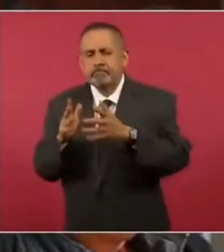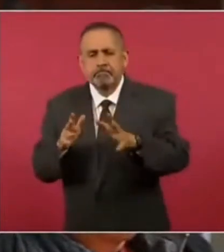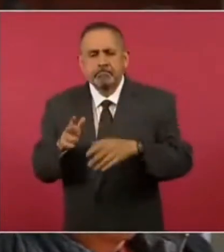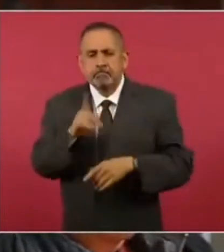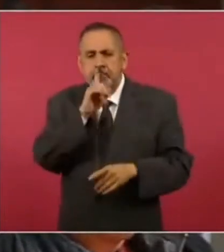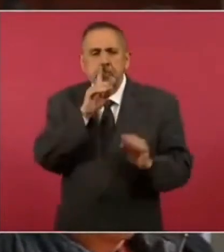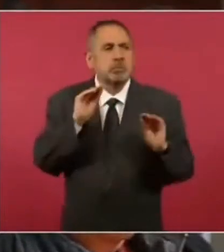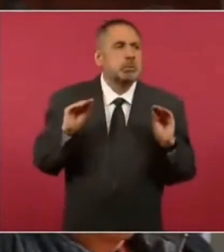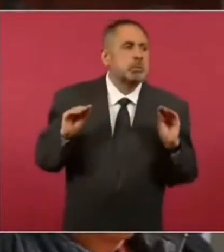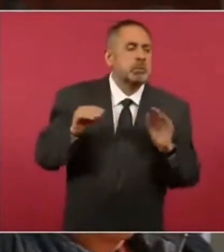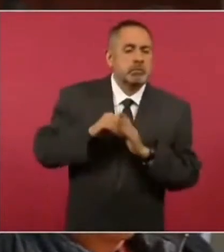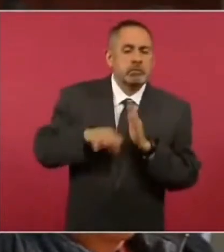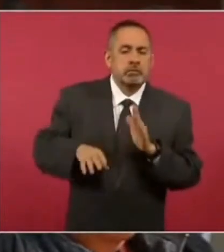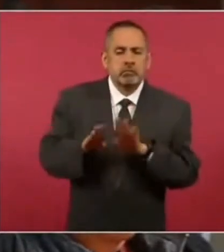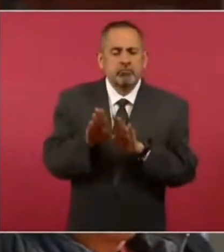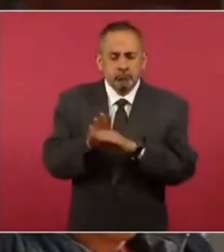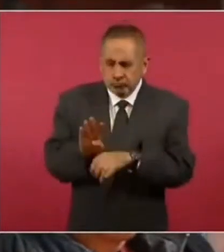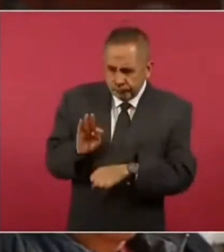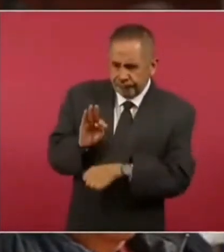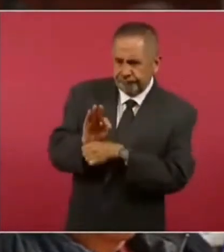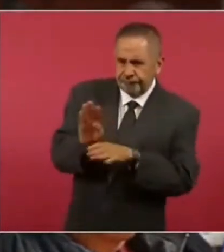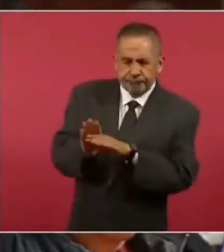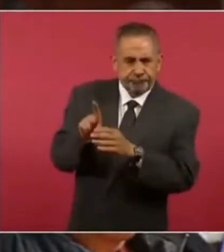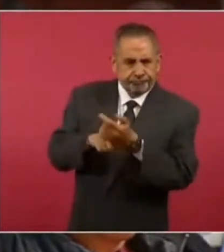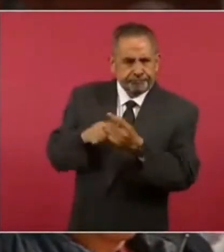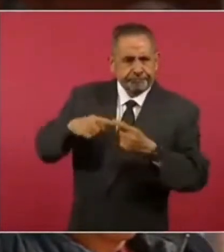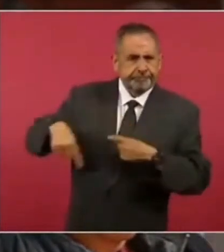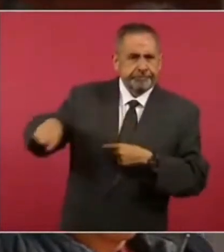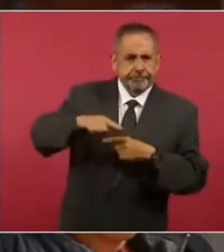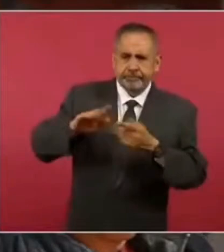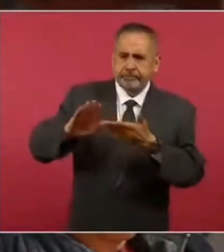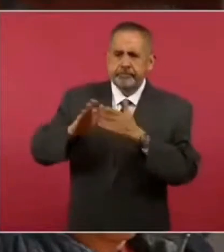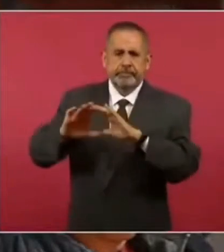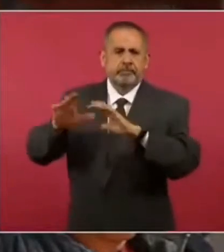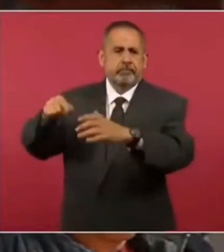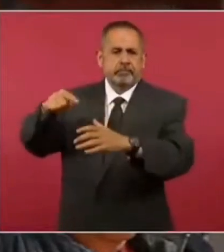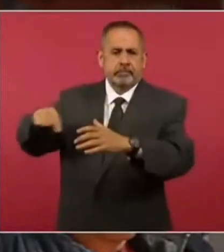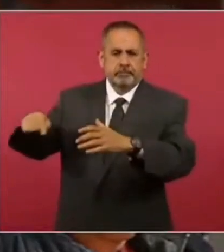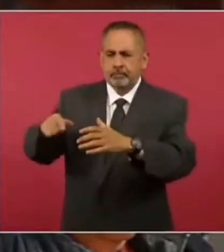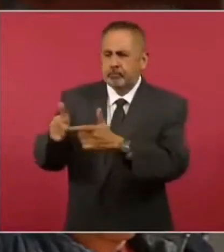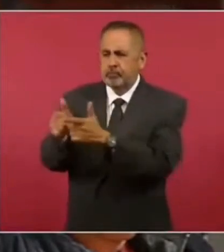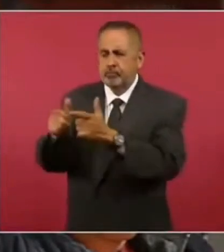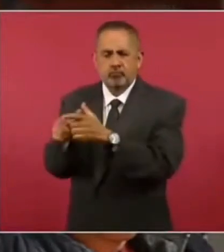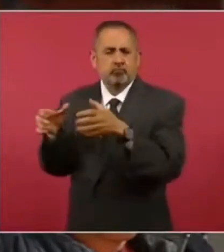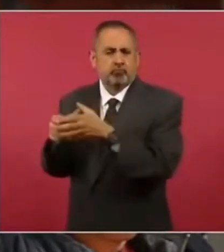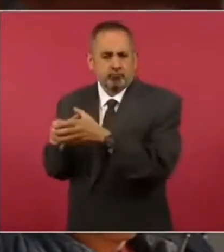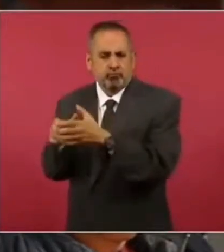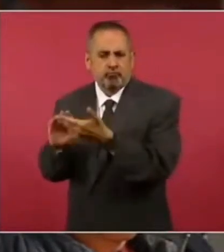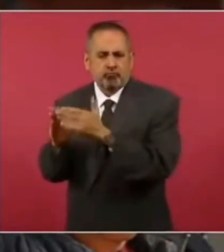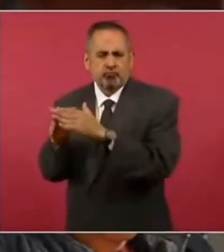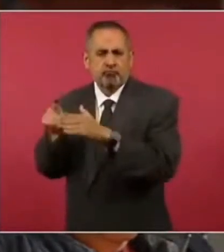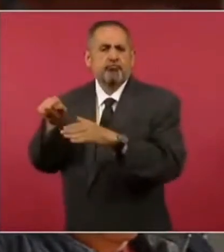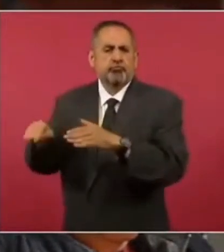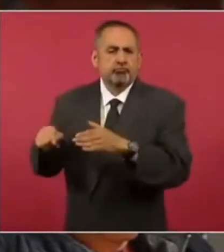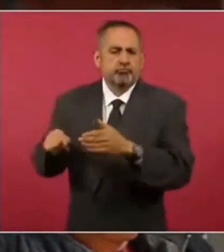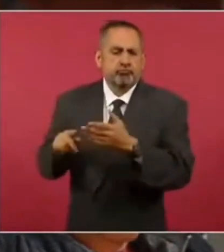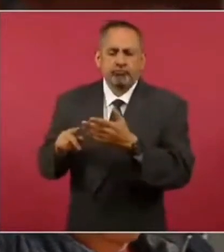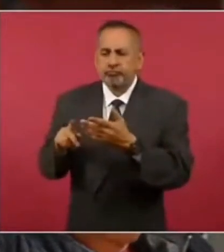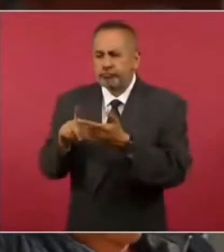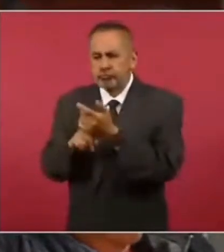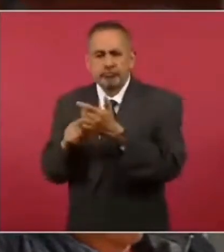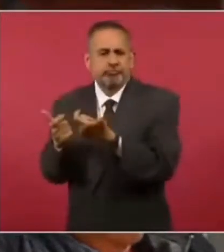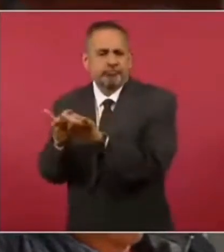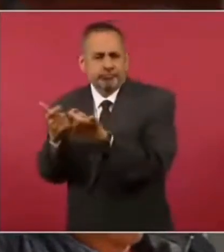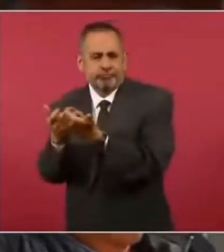de cómo fortalecer a las comunidades o a los pequeños grupos productores por la vía de